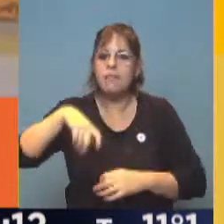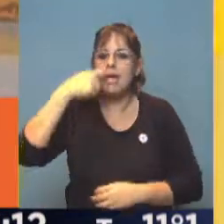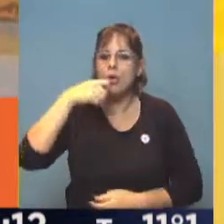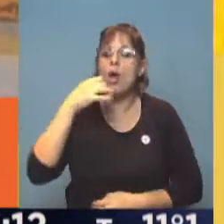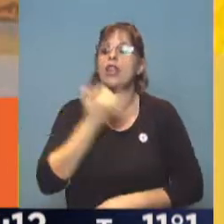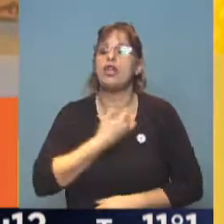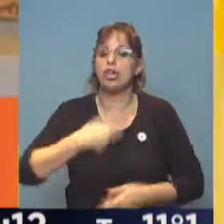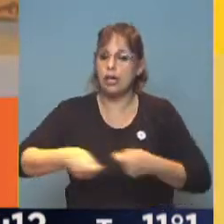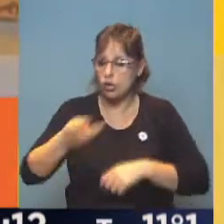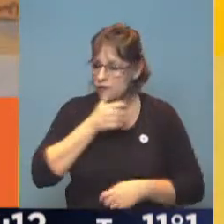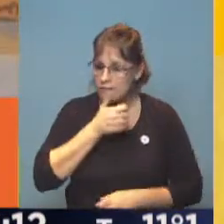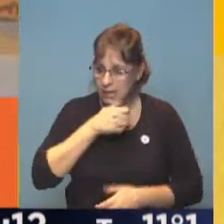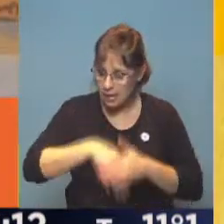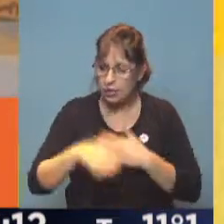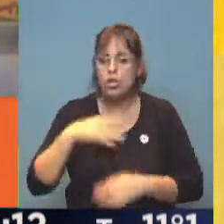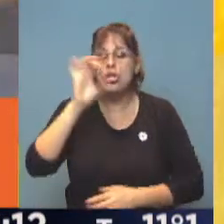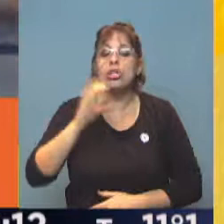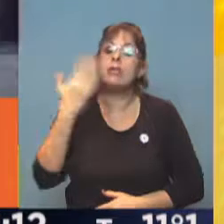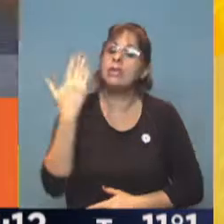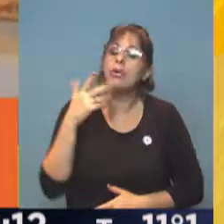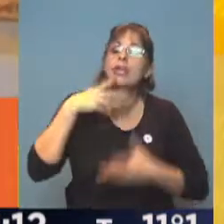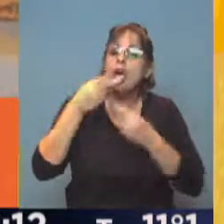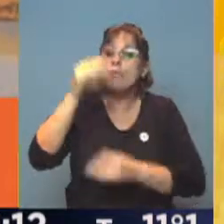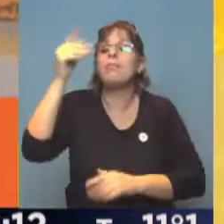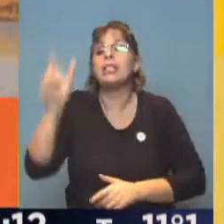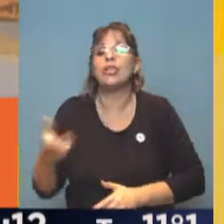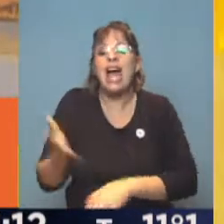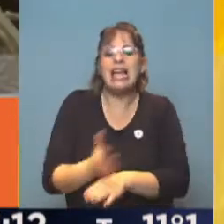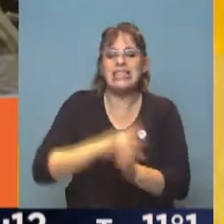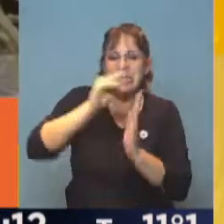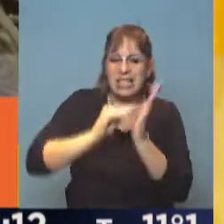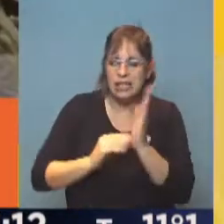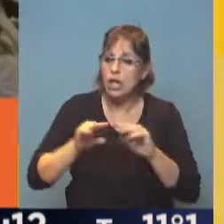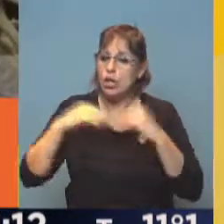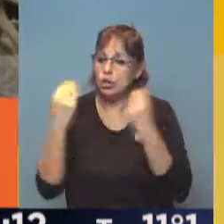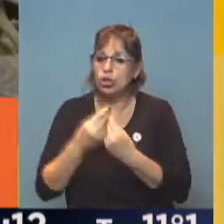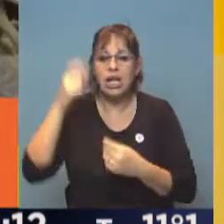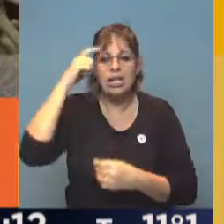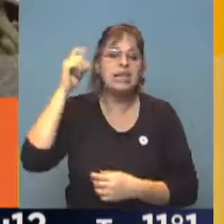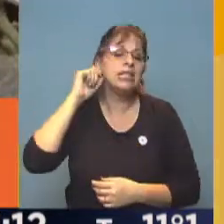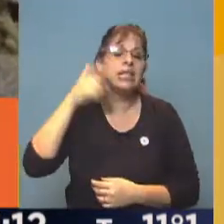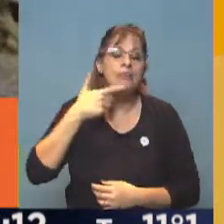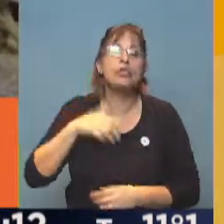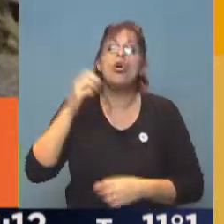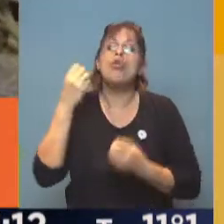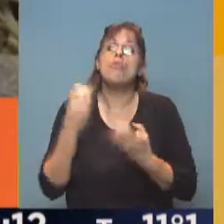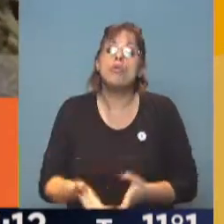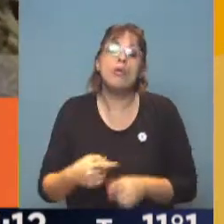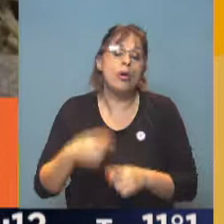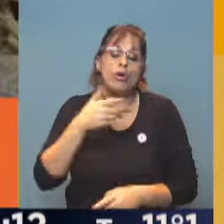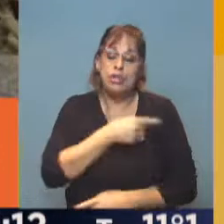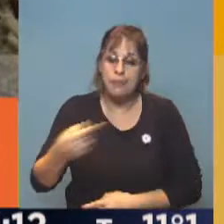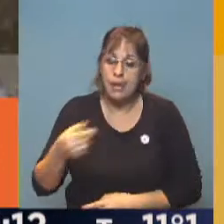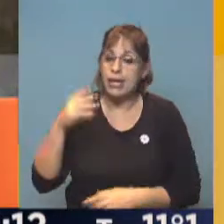farmacias. Solo podrán comprar los habitantes registrados hasta un total de 10 gramos por semana. Solo hay